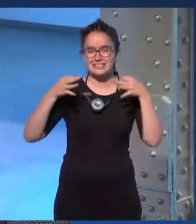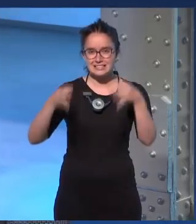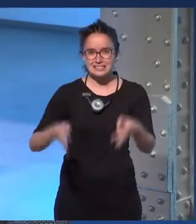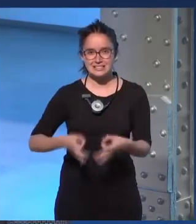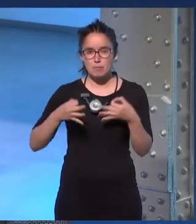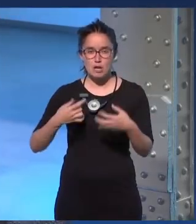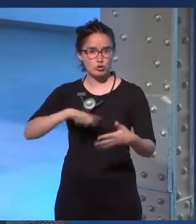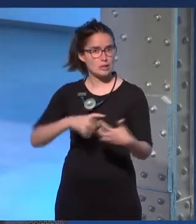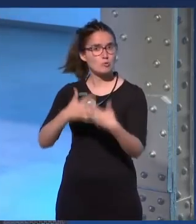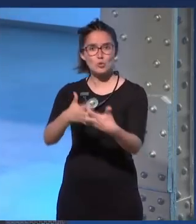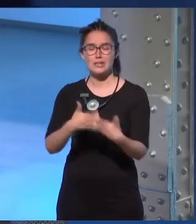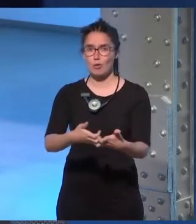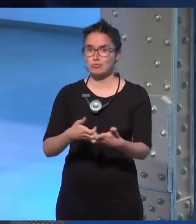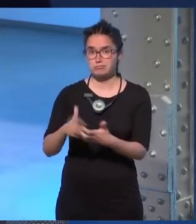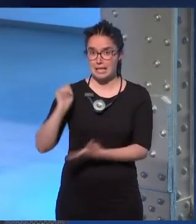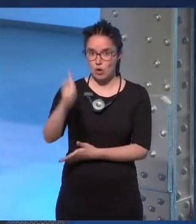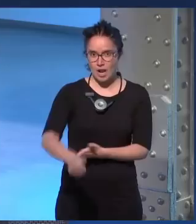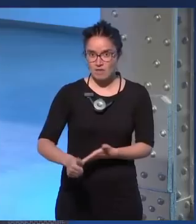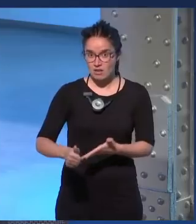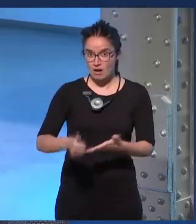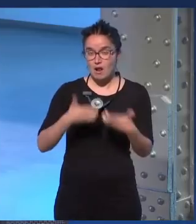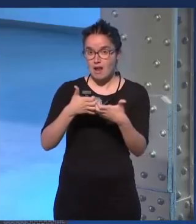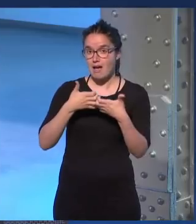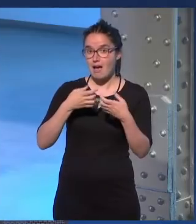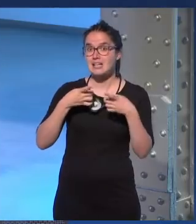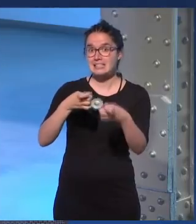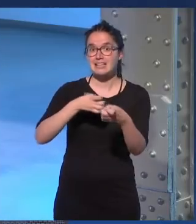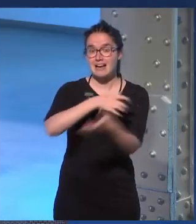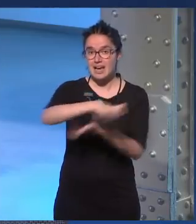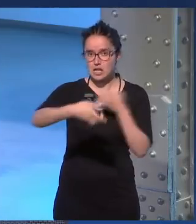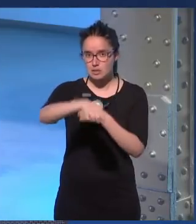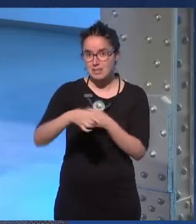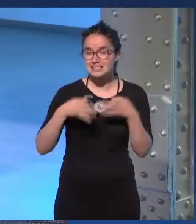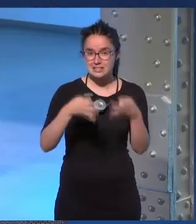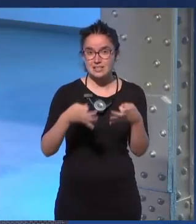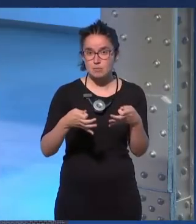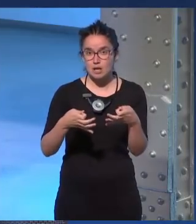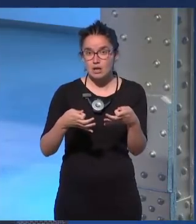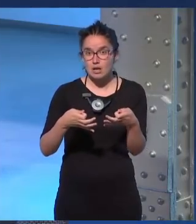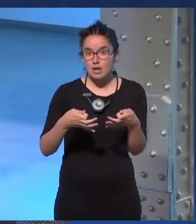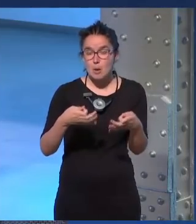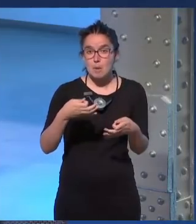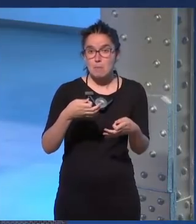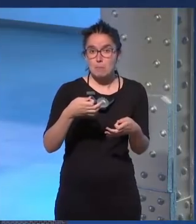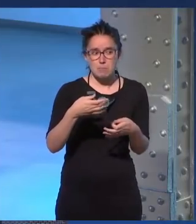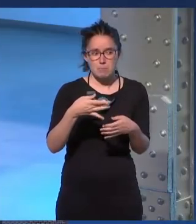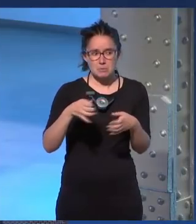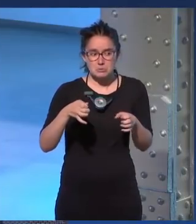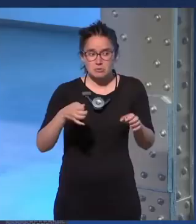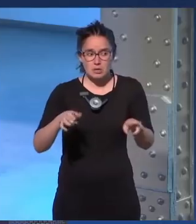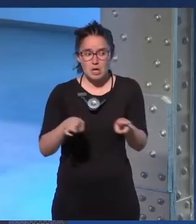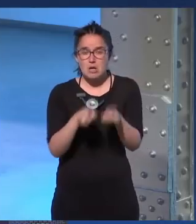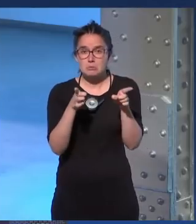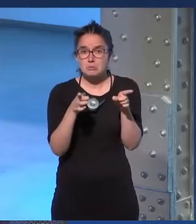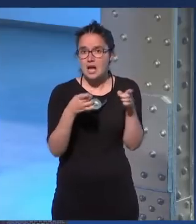siempre hemos luchado, ¿no? Las mujeres hemos luchado en las guerras, pero también siempre hemos estado ahí, siempre hemos sido geeks, pese a todo, pese a que nada se dirige a